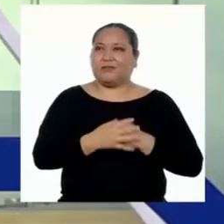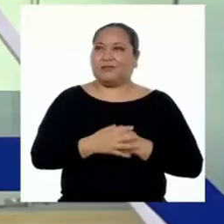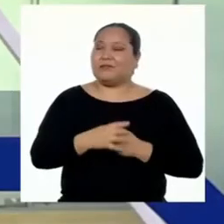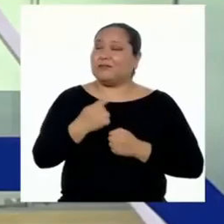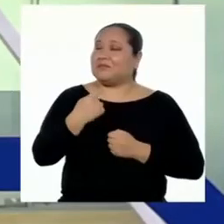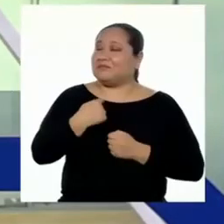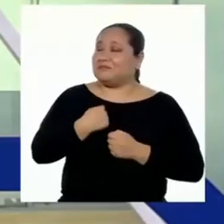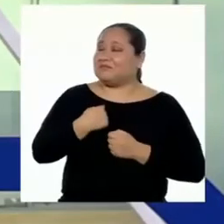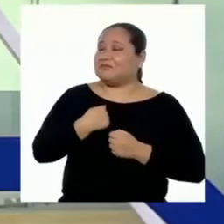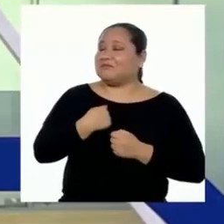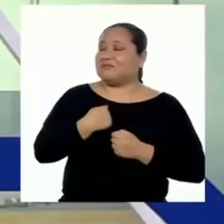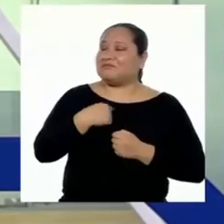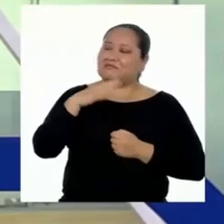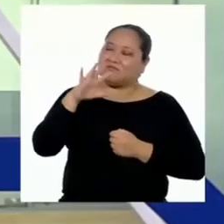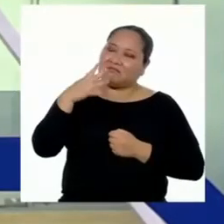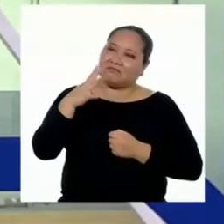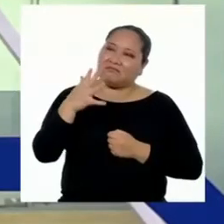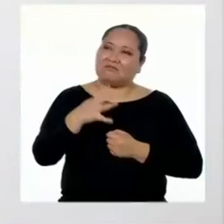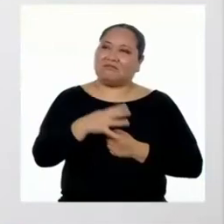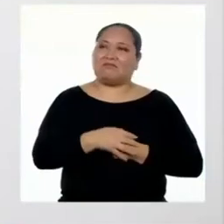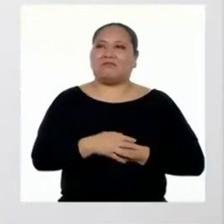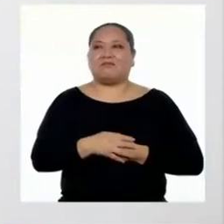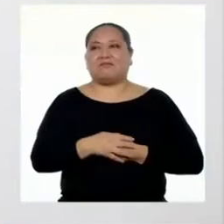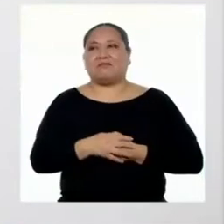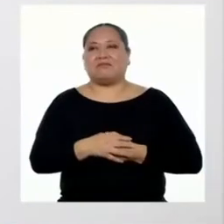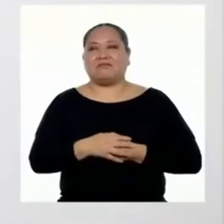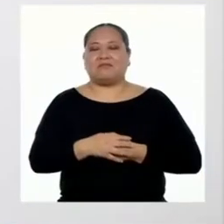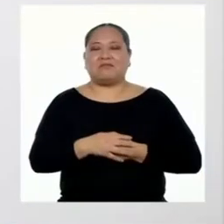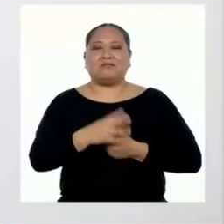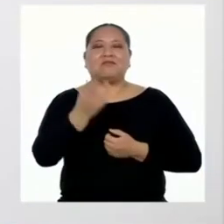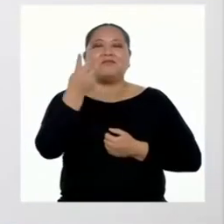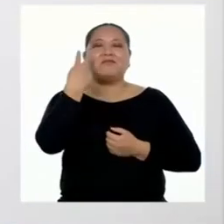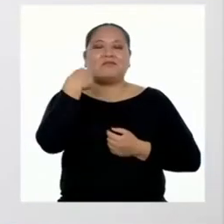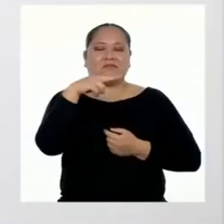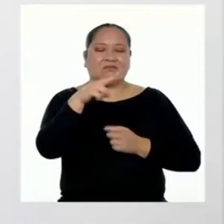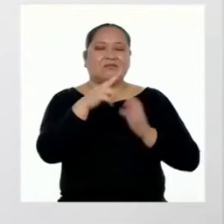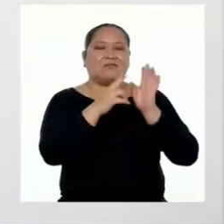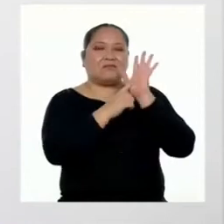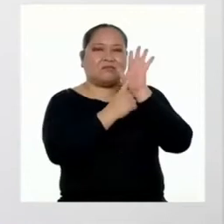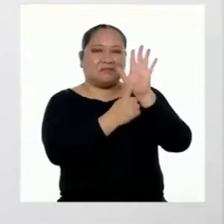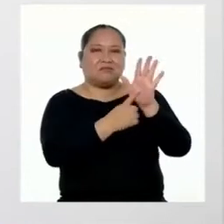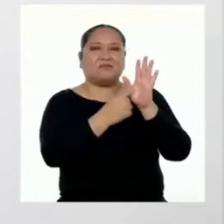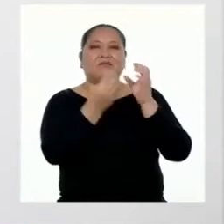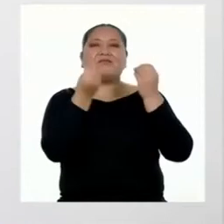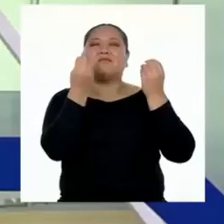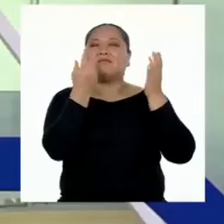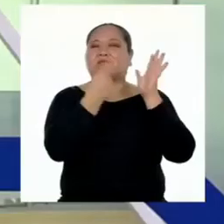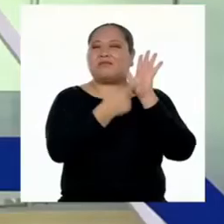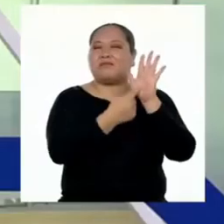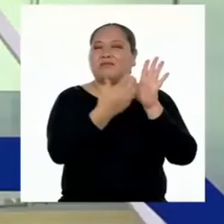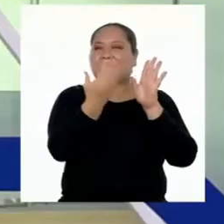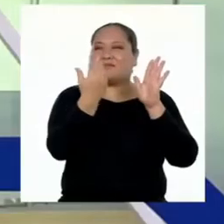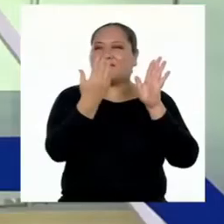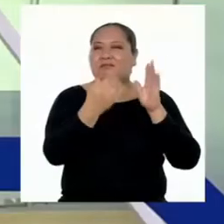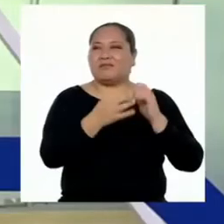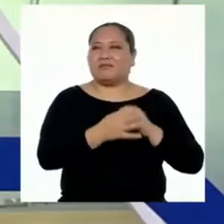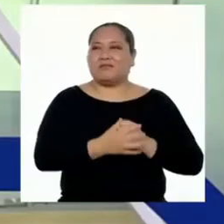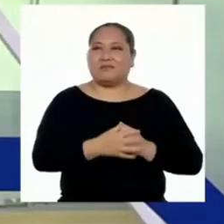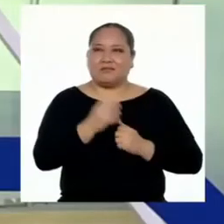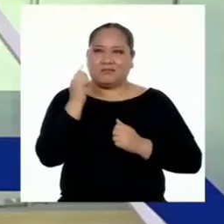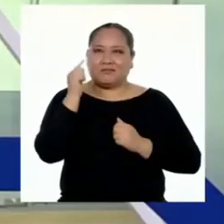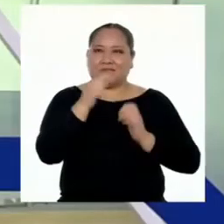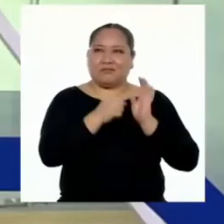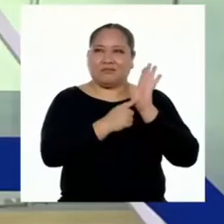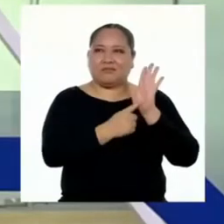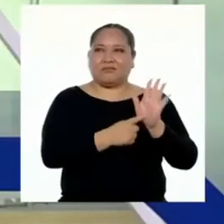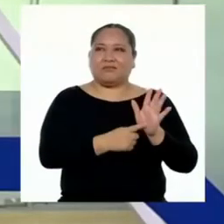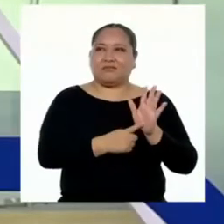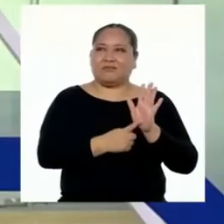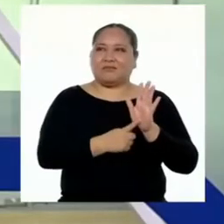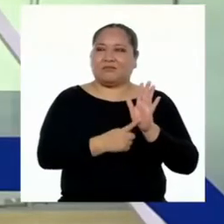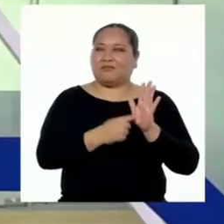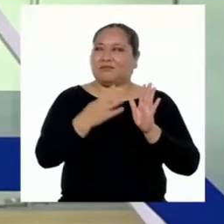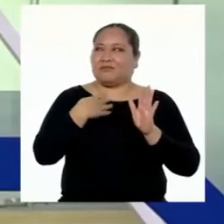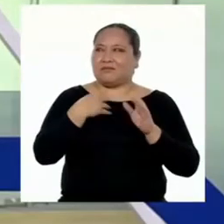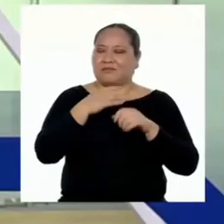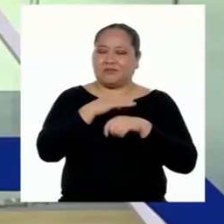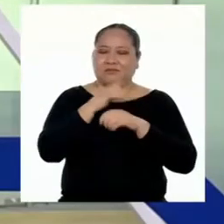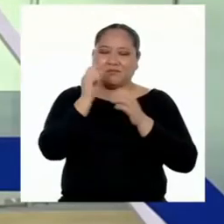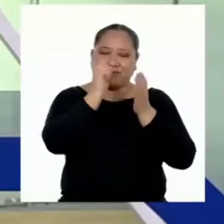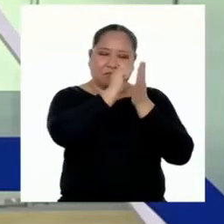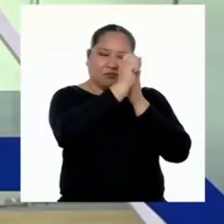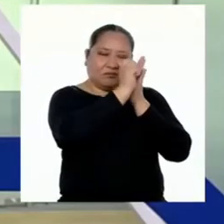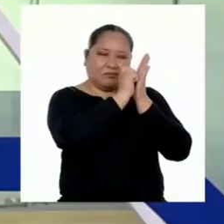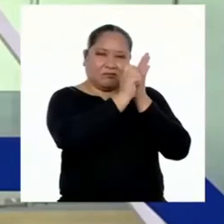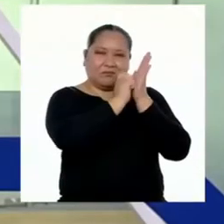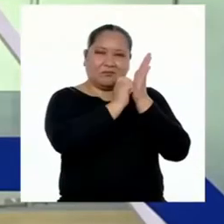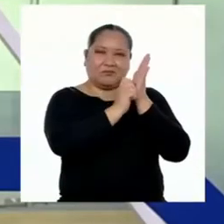A mí me fue más o menos. A ver, muéstrame. ¿Cómo te quedó? Aquí la tengo. Le muestro la versión